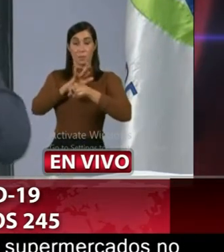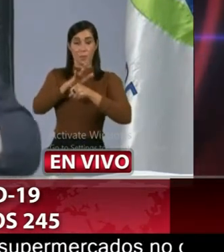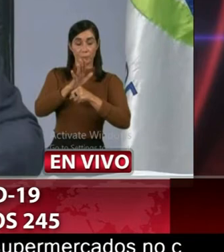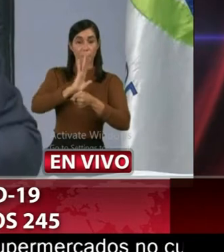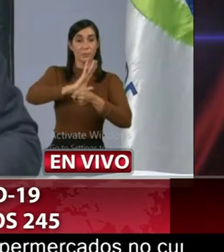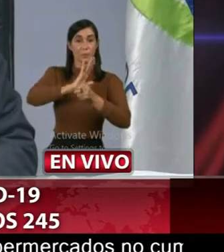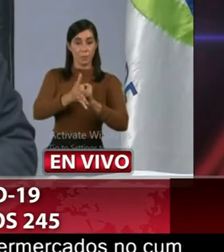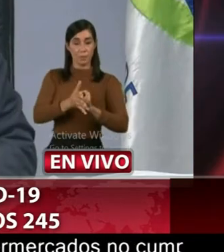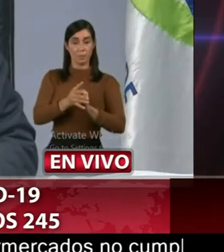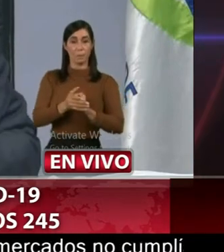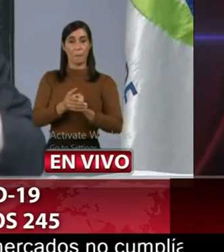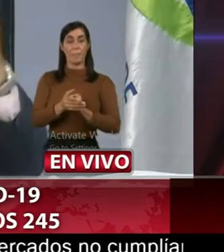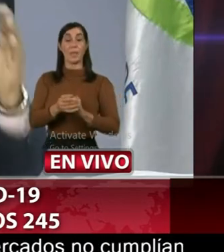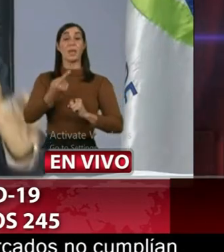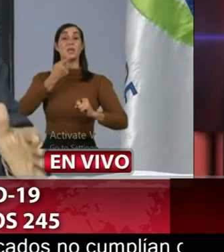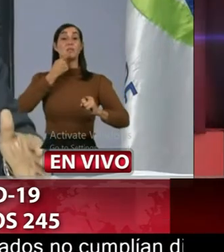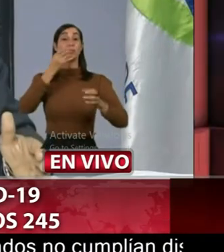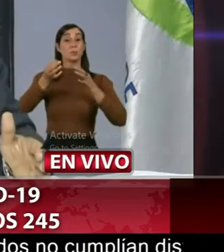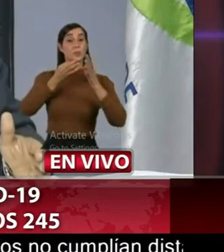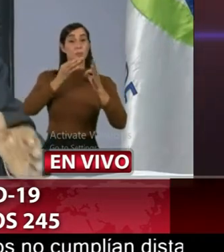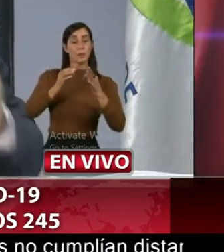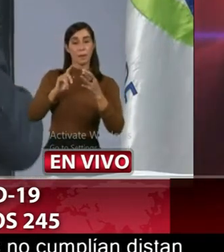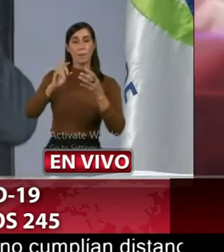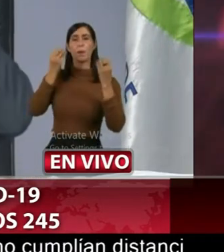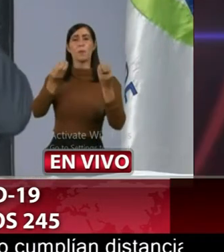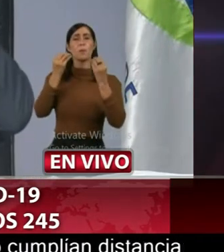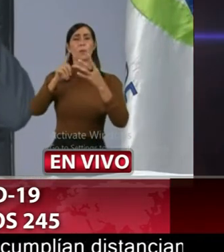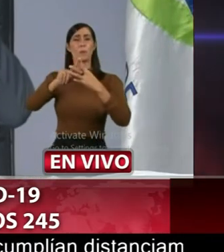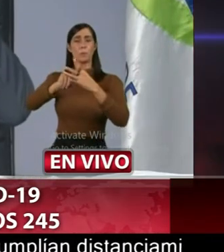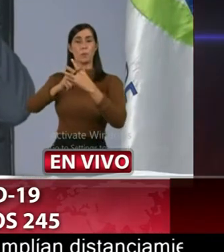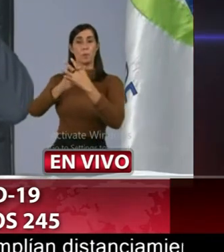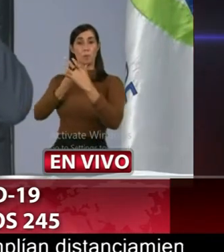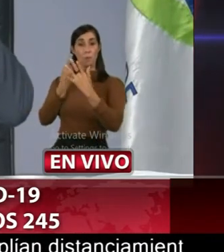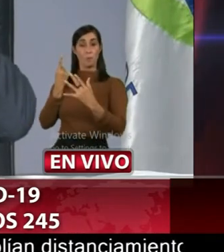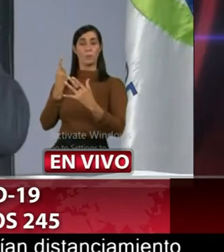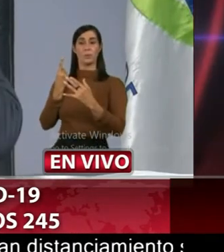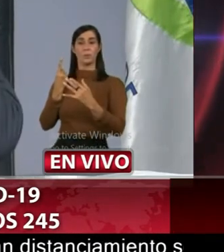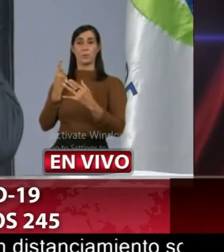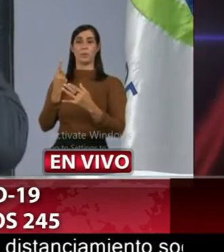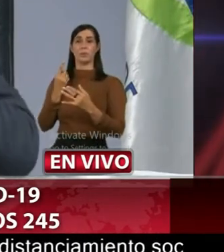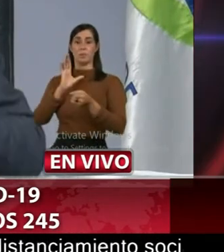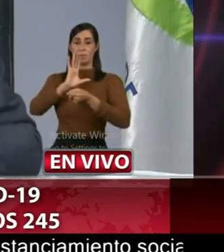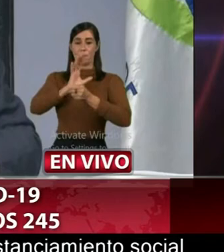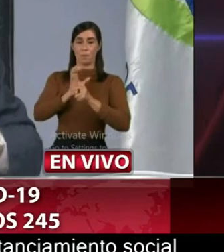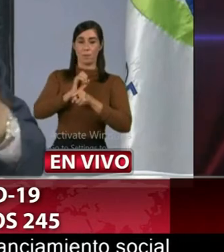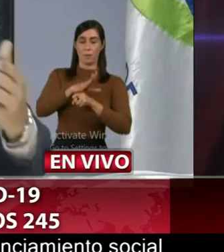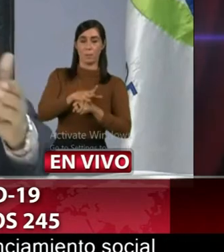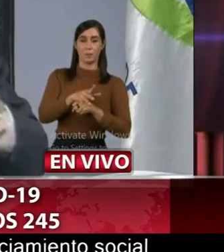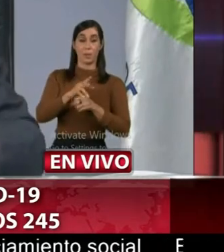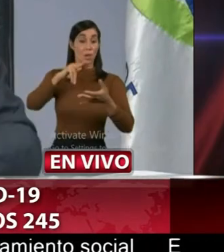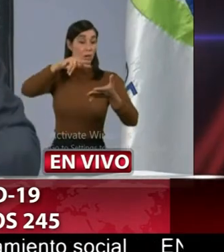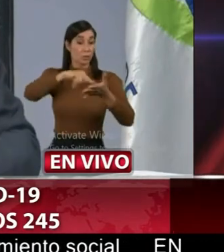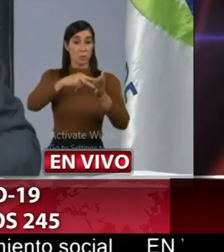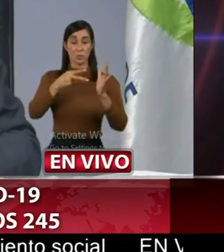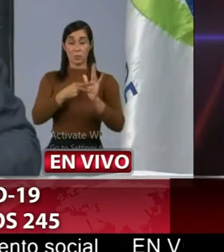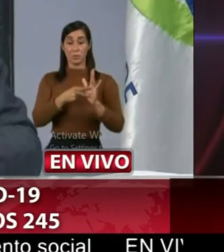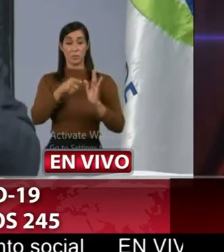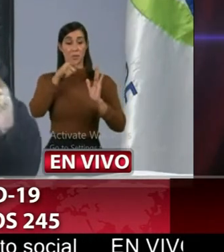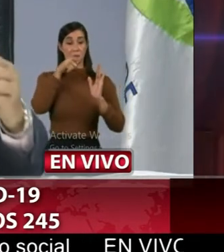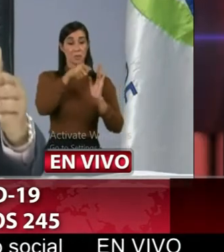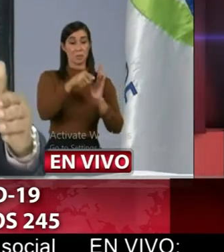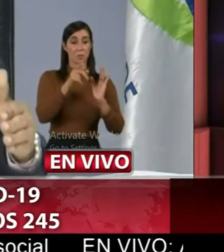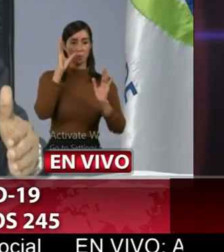de la enfermedad desde su inicio eso no significa de que el virus sea elitista o no